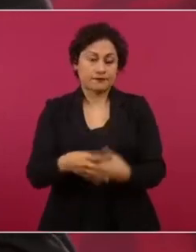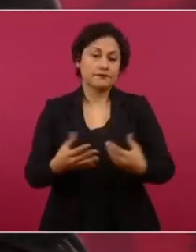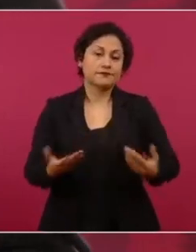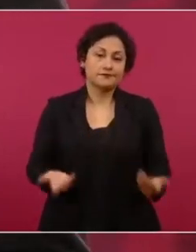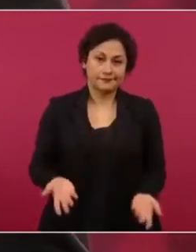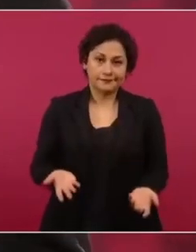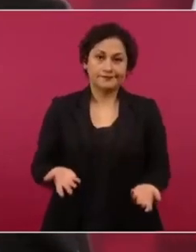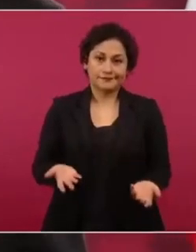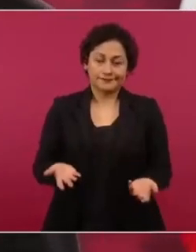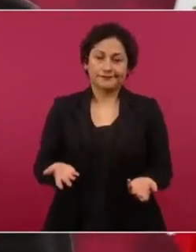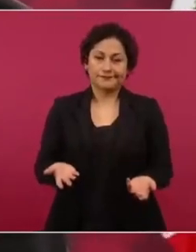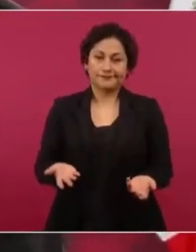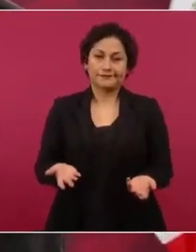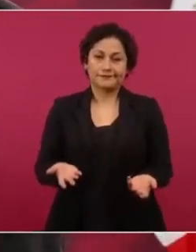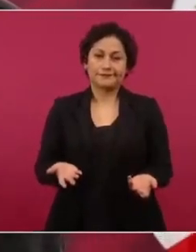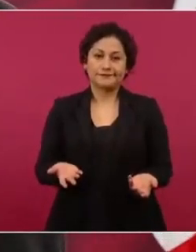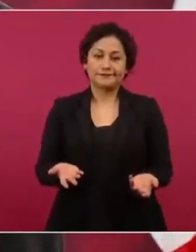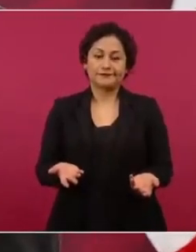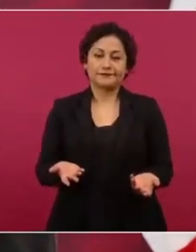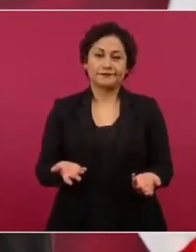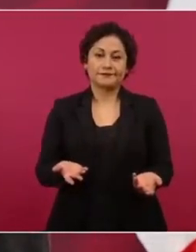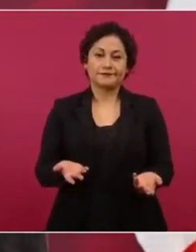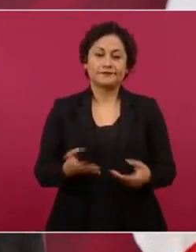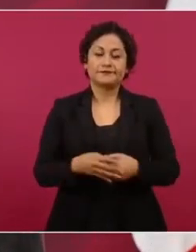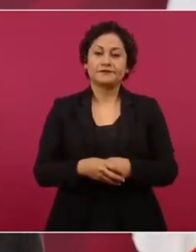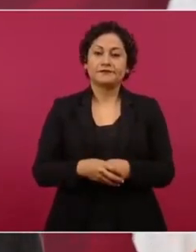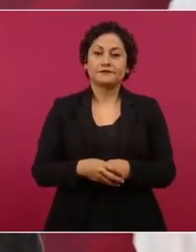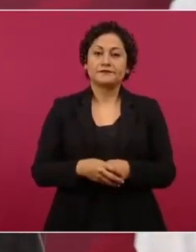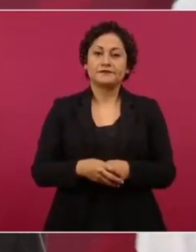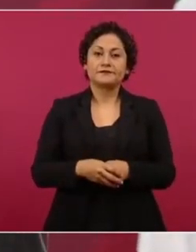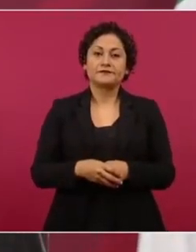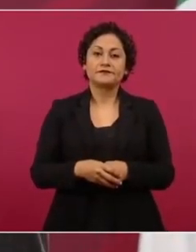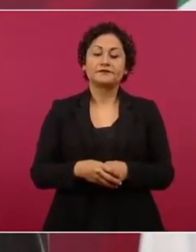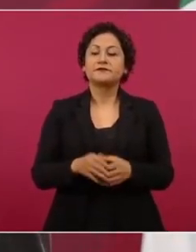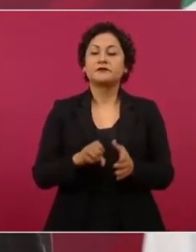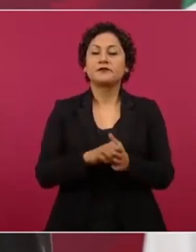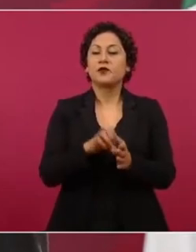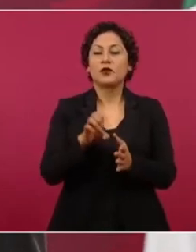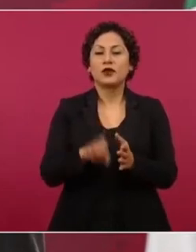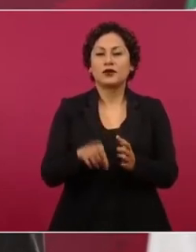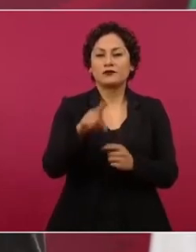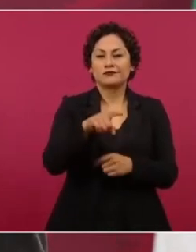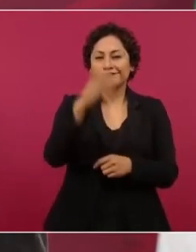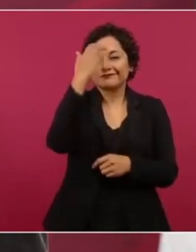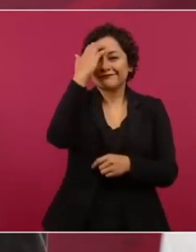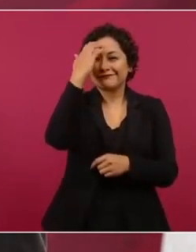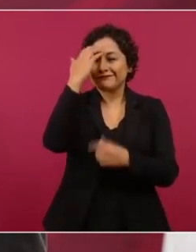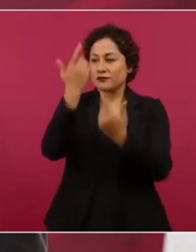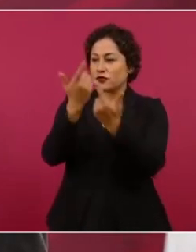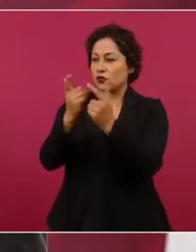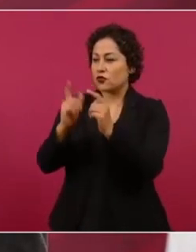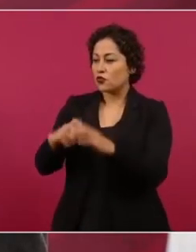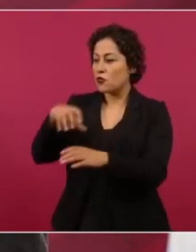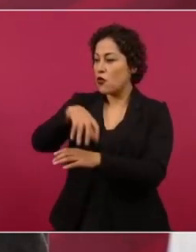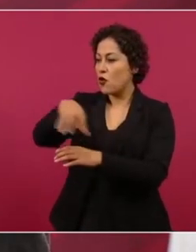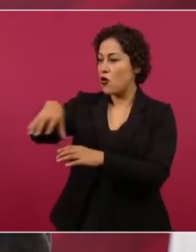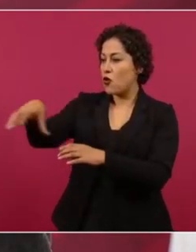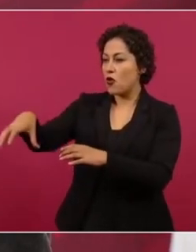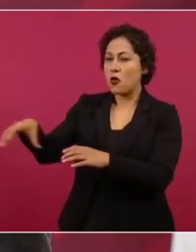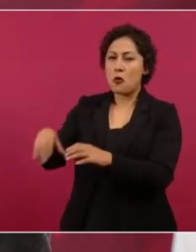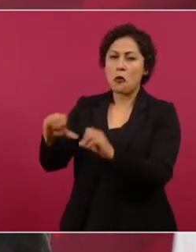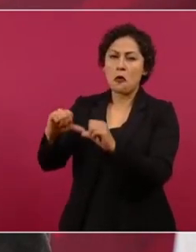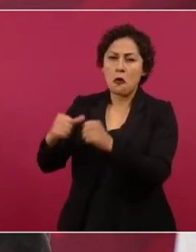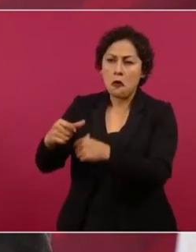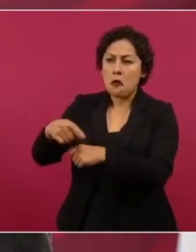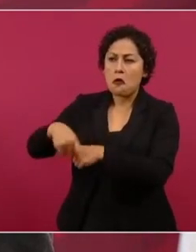todas estas organizaciones políticas o